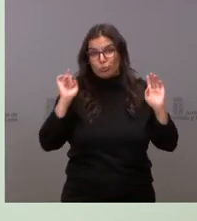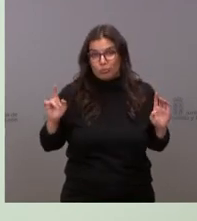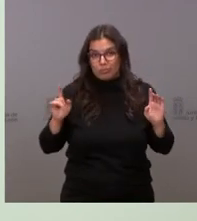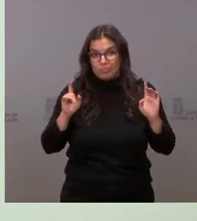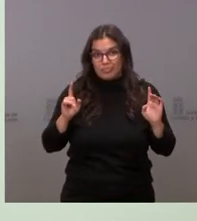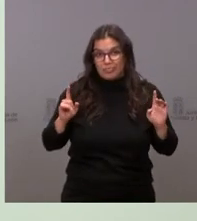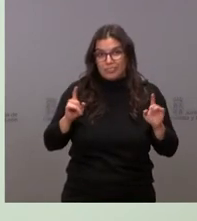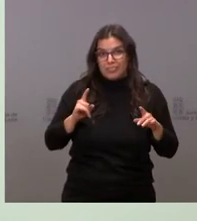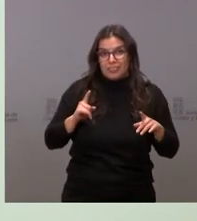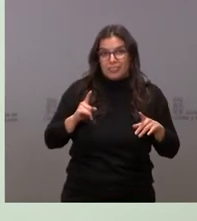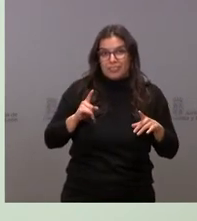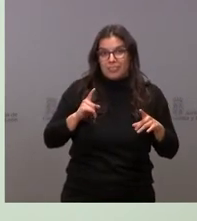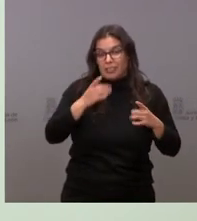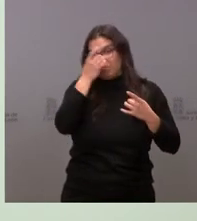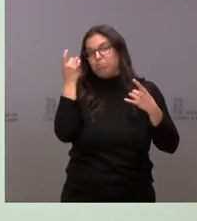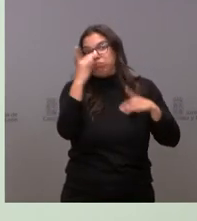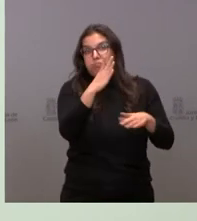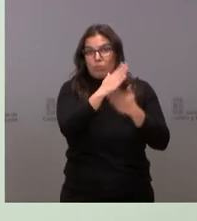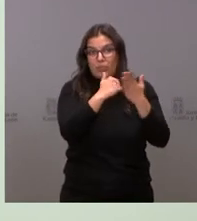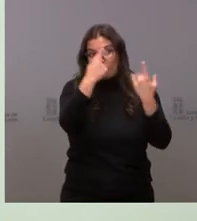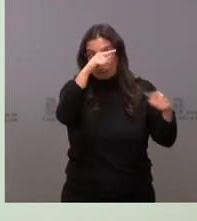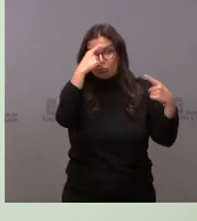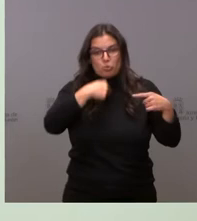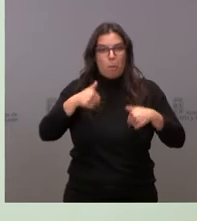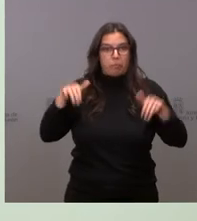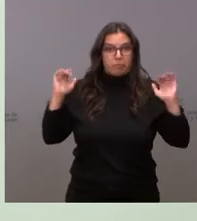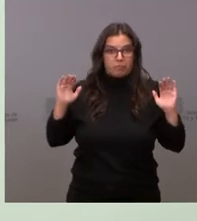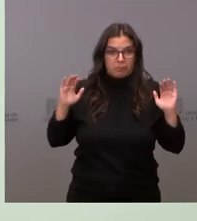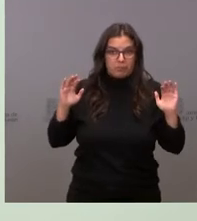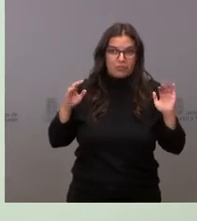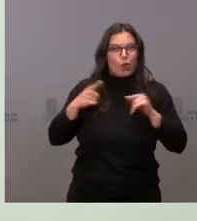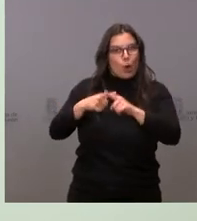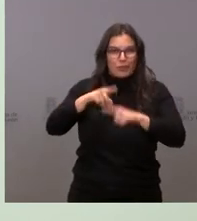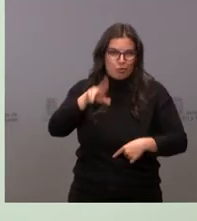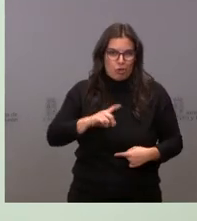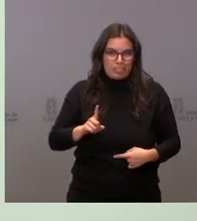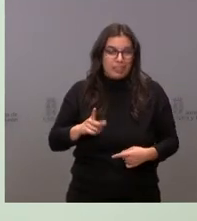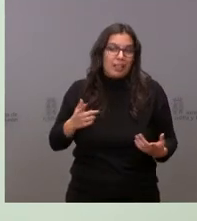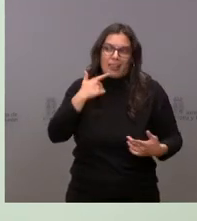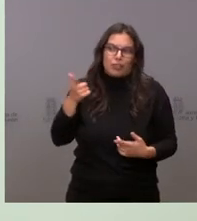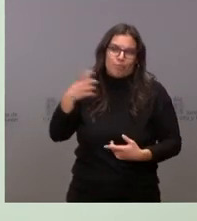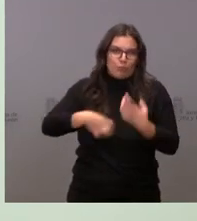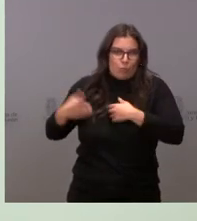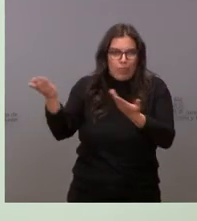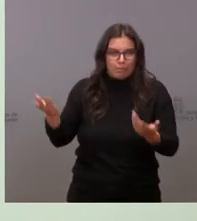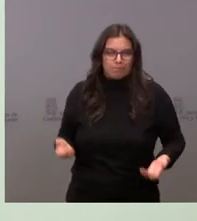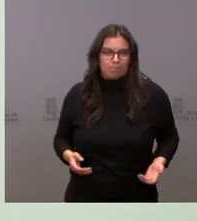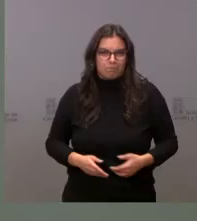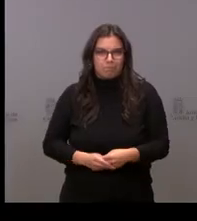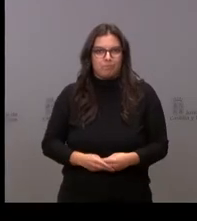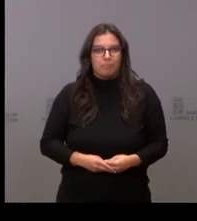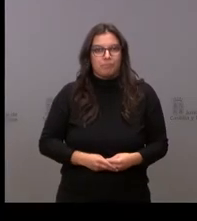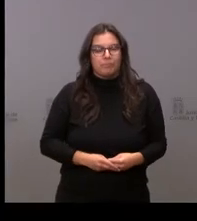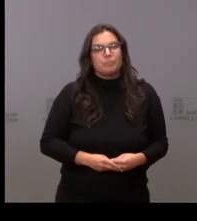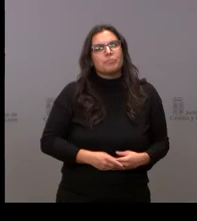autónomas, tú te encargas de todo y yo me desentiendo, pues le ha dicho claramente que eso no puede ser. ¿Y qué va a